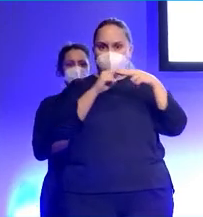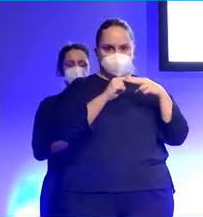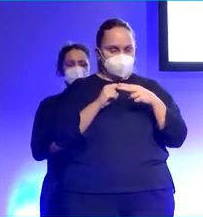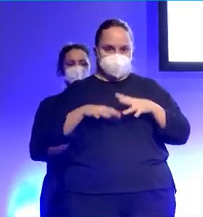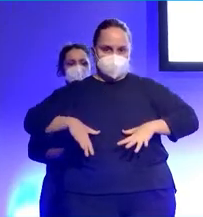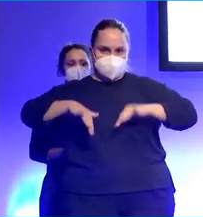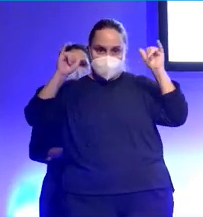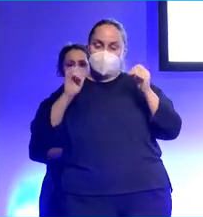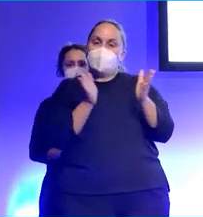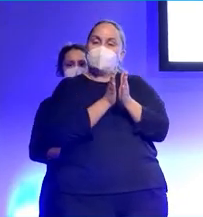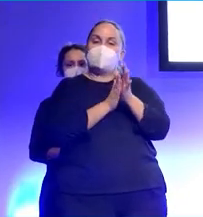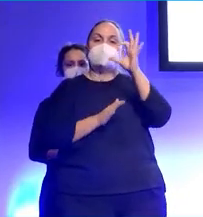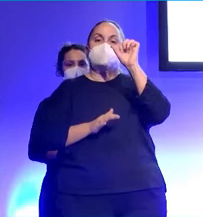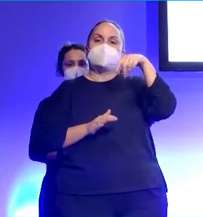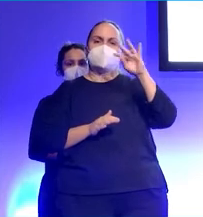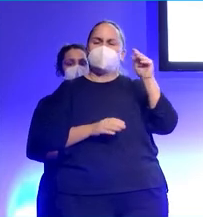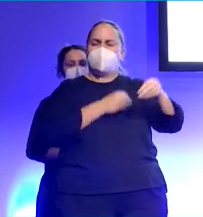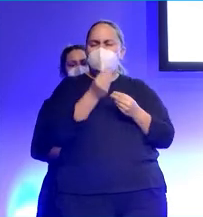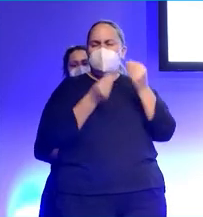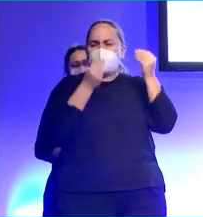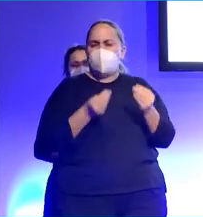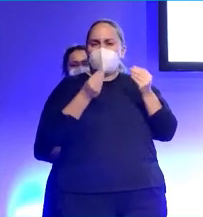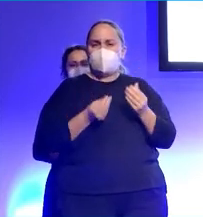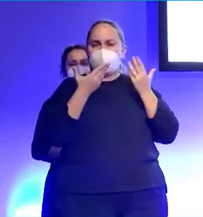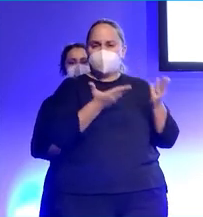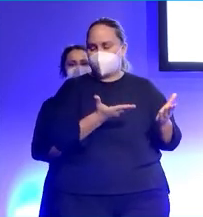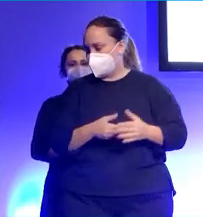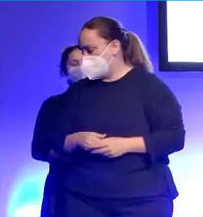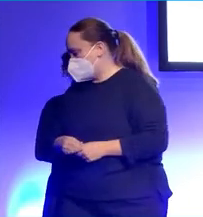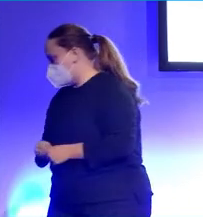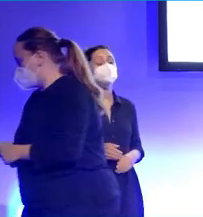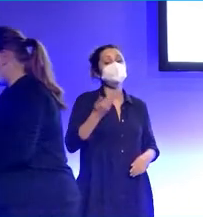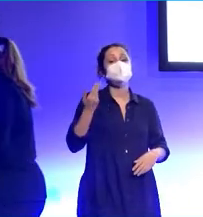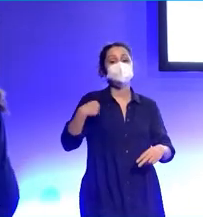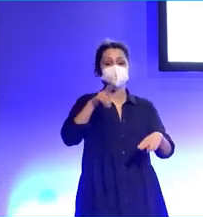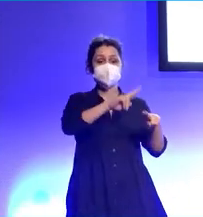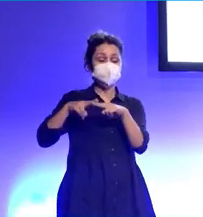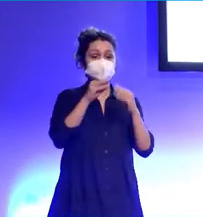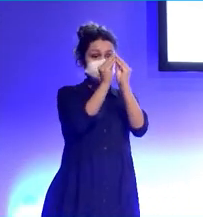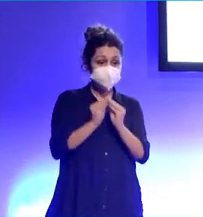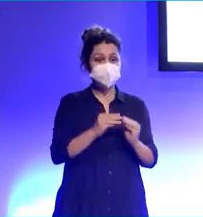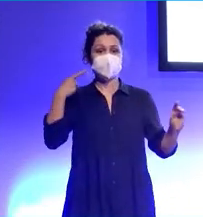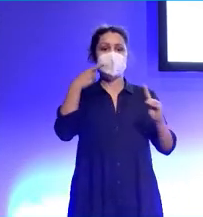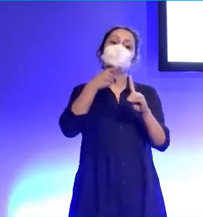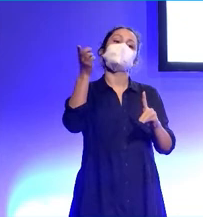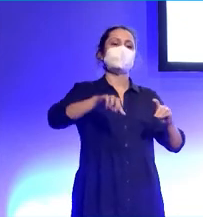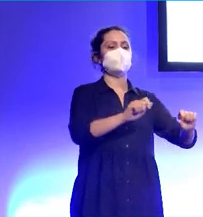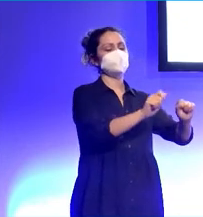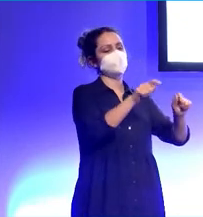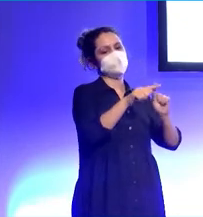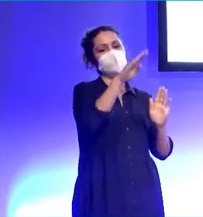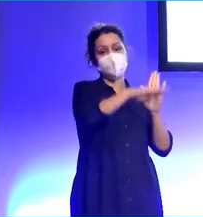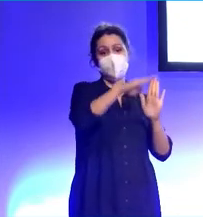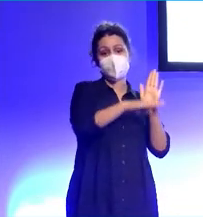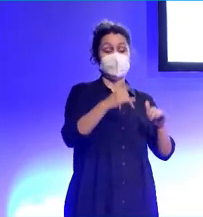edita un compañero, Santi, que lo hace fenomenal. Y súper importante, cuando montas un podcast y quien dice un podcast dice una cuenta de Instagram que quieras tomarla en serio, más